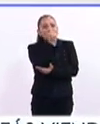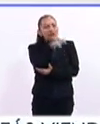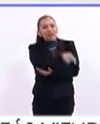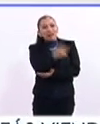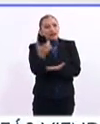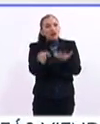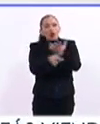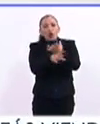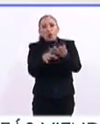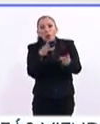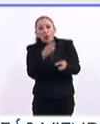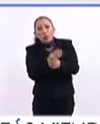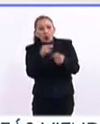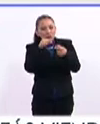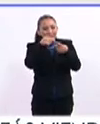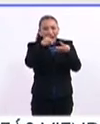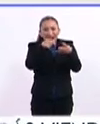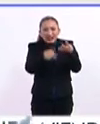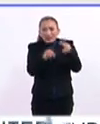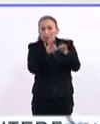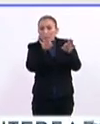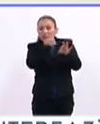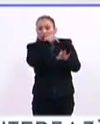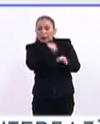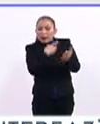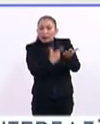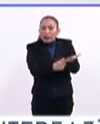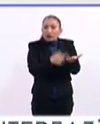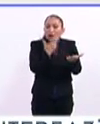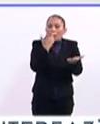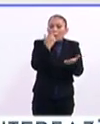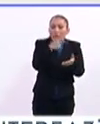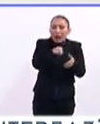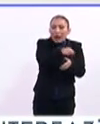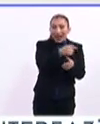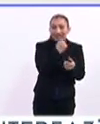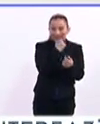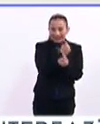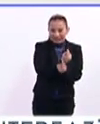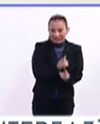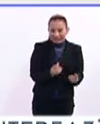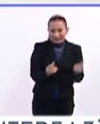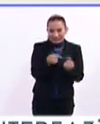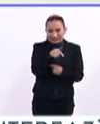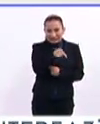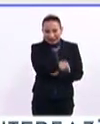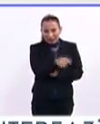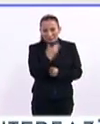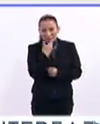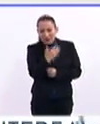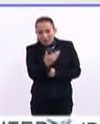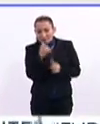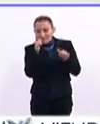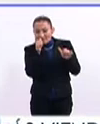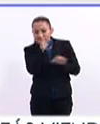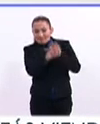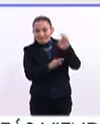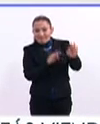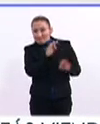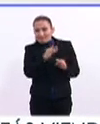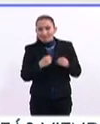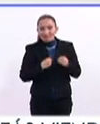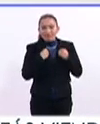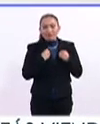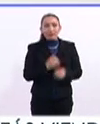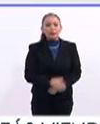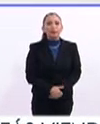¿Cuáles son los elementos, los puntos clave que se deben de buscar para que se dé una adecuada atención a esta etapa de